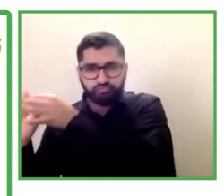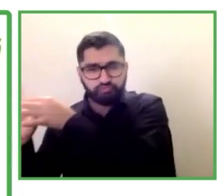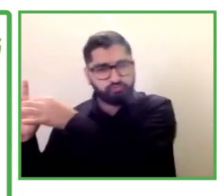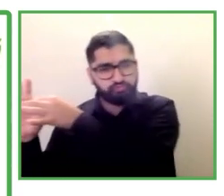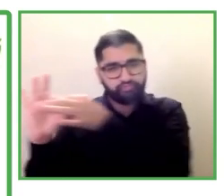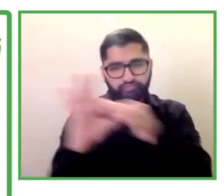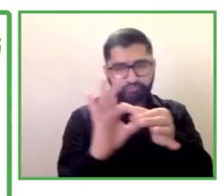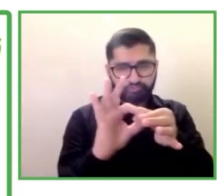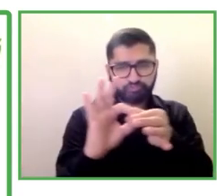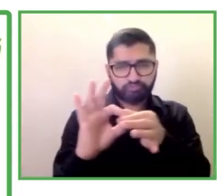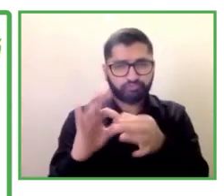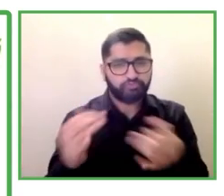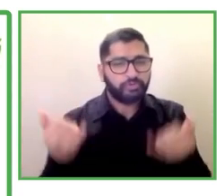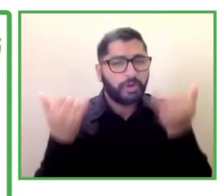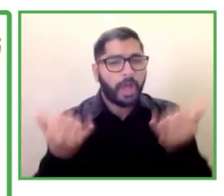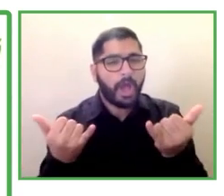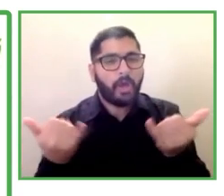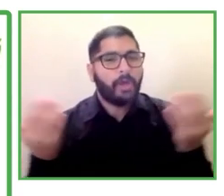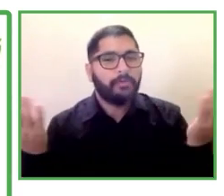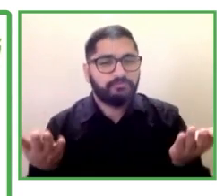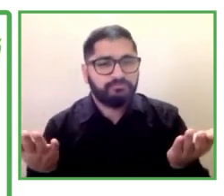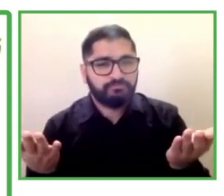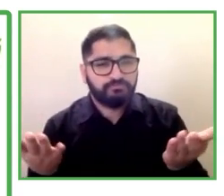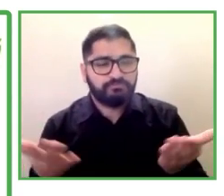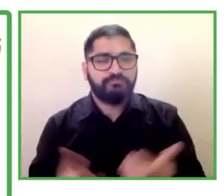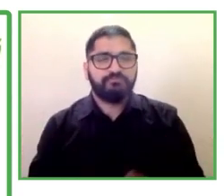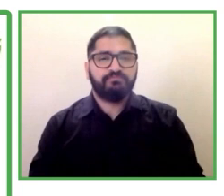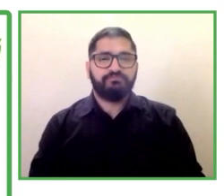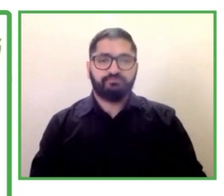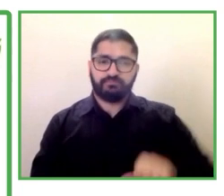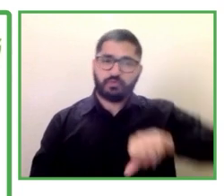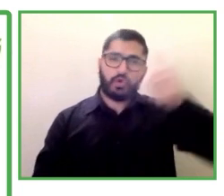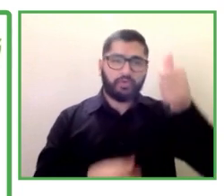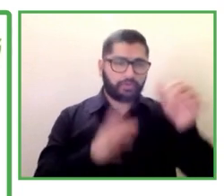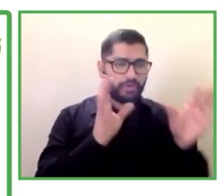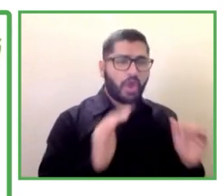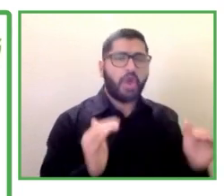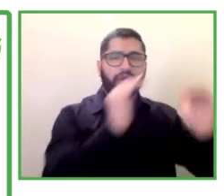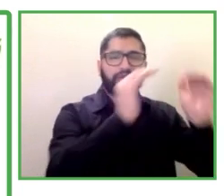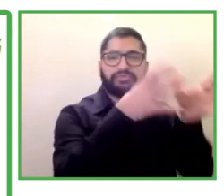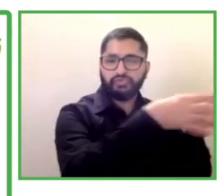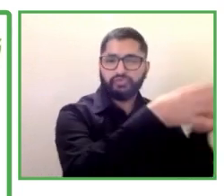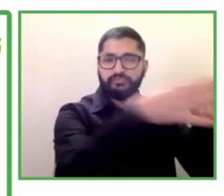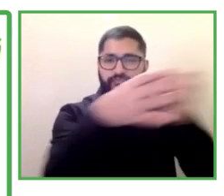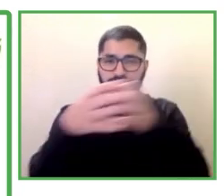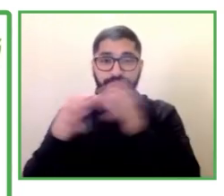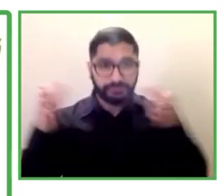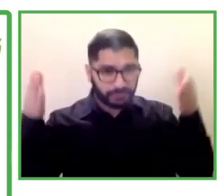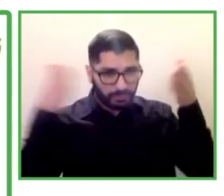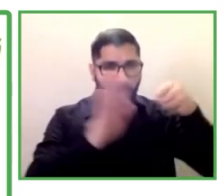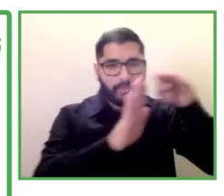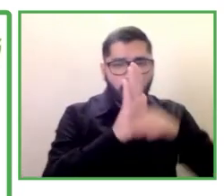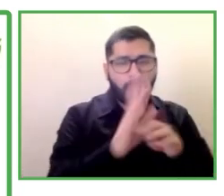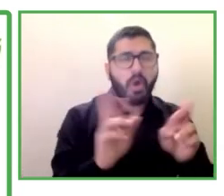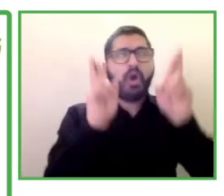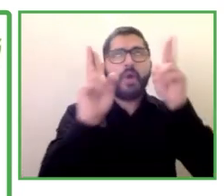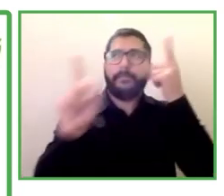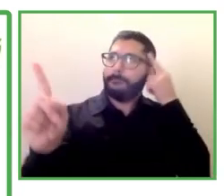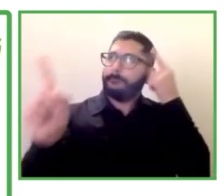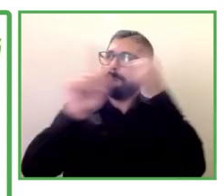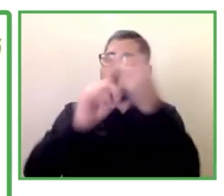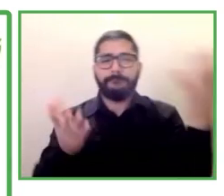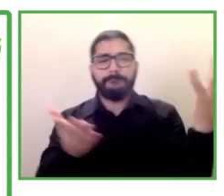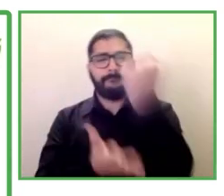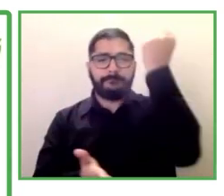instituciones penitenciarias españolas. Esperamos que sea un programa acertado y exitoso y, concretamente, que sea provechoso para los niños que